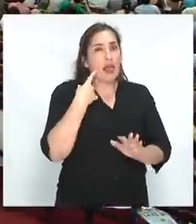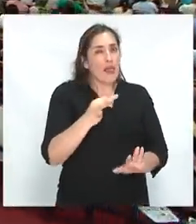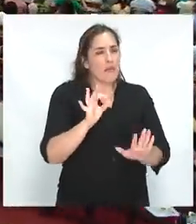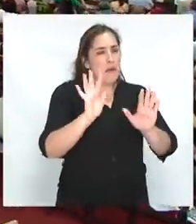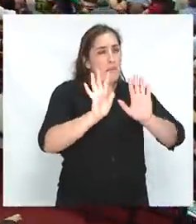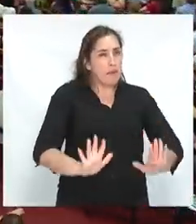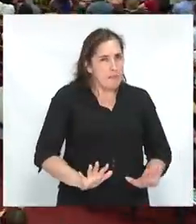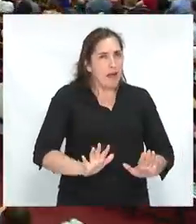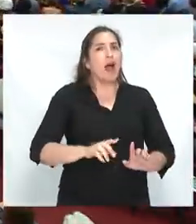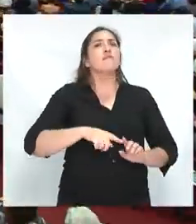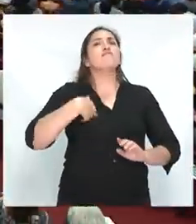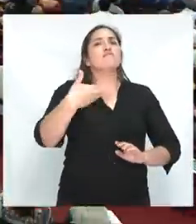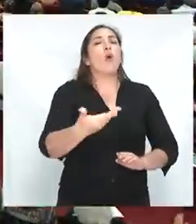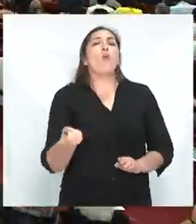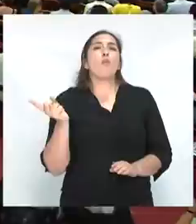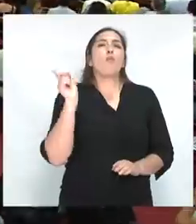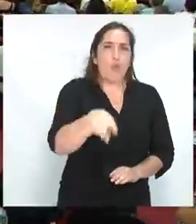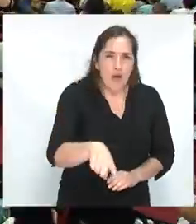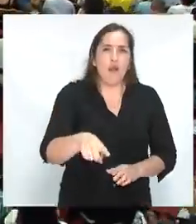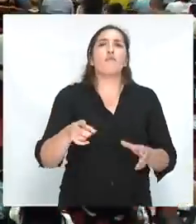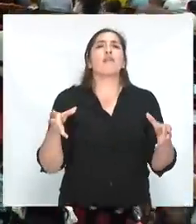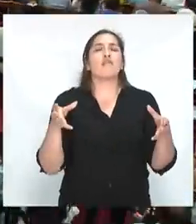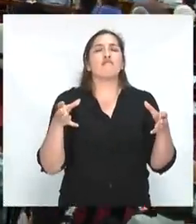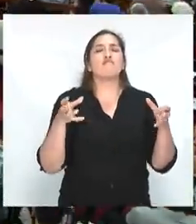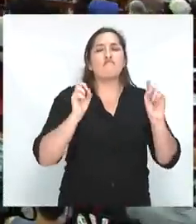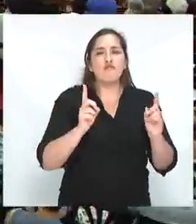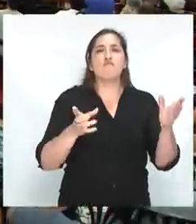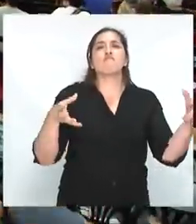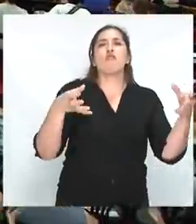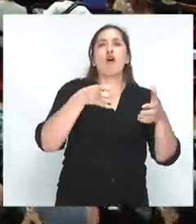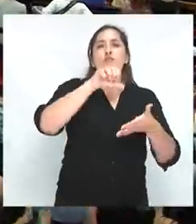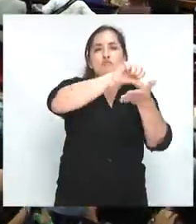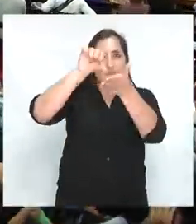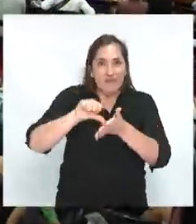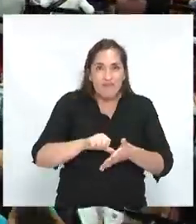para la segunda oleada de los gobiernos progresistas y de izquierda en el continente.